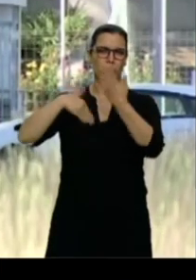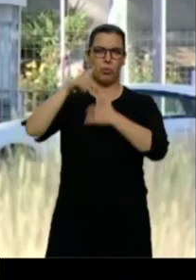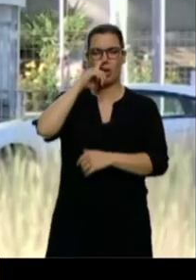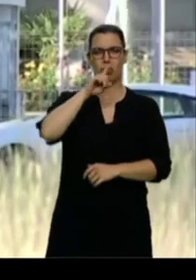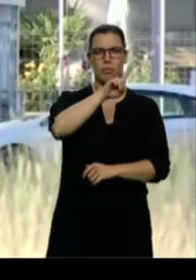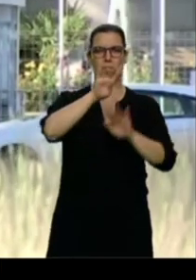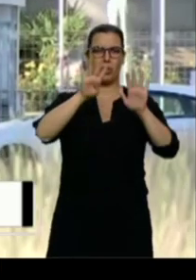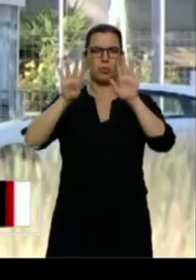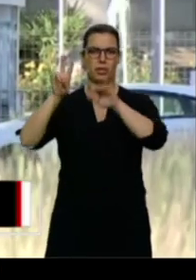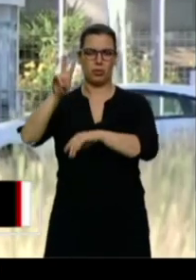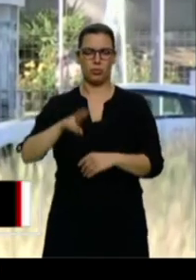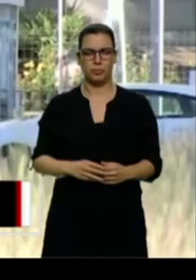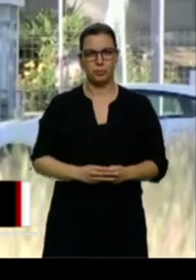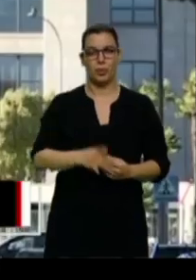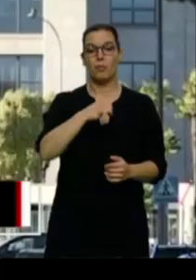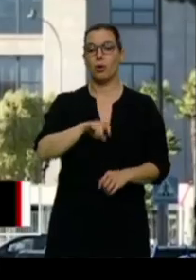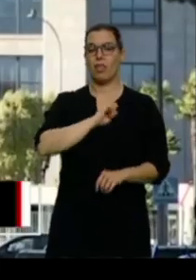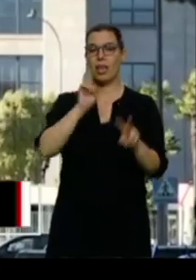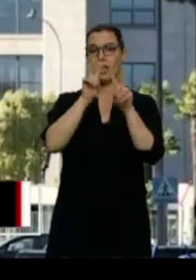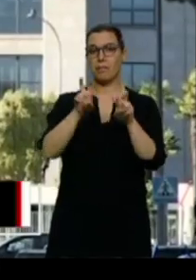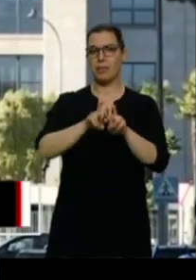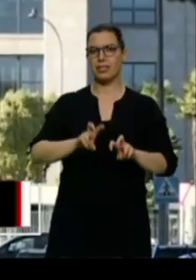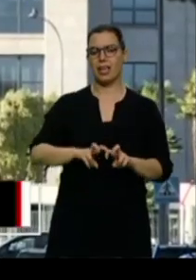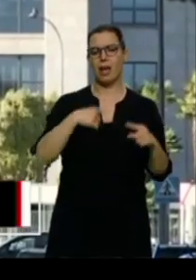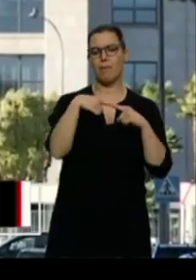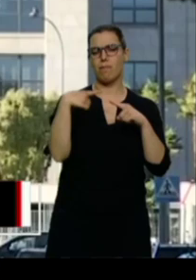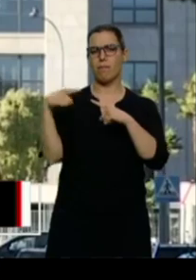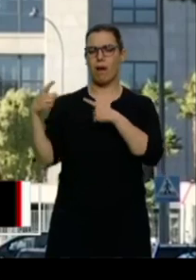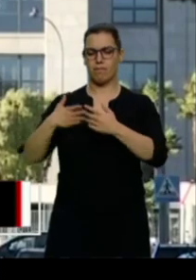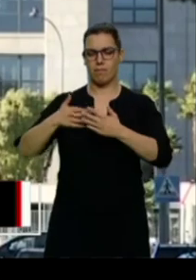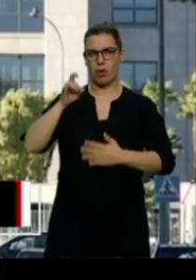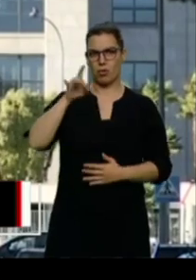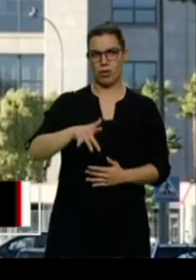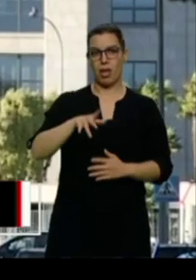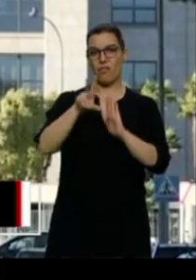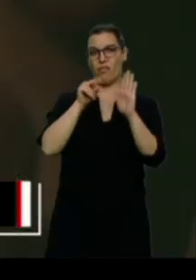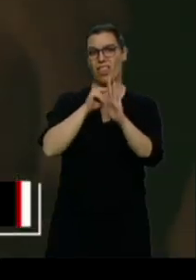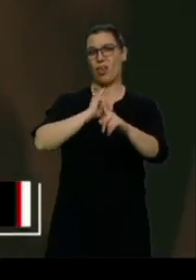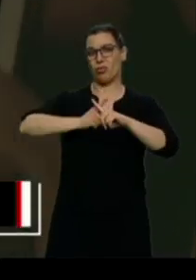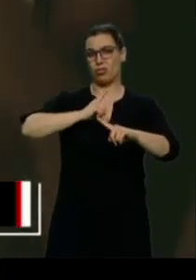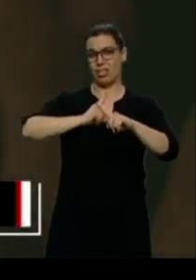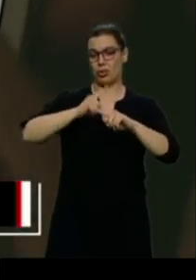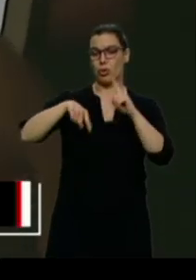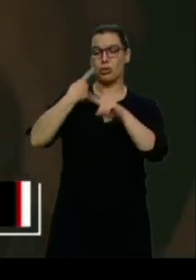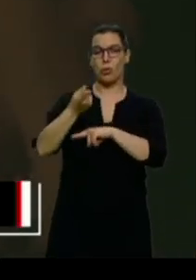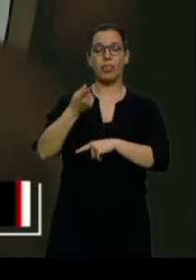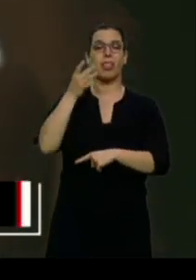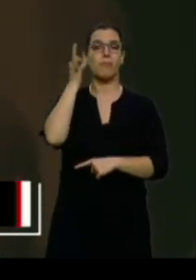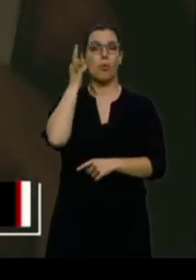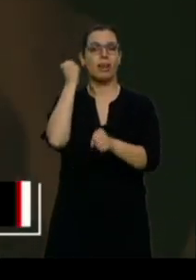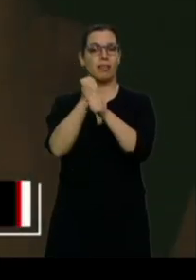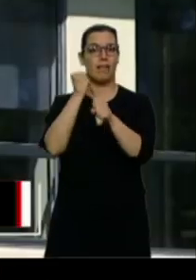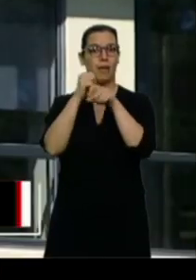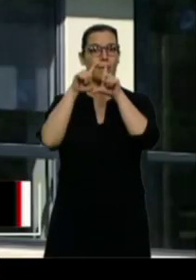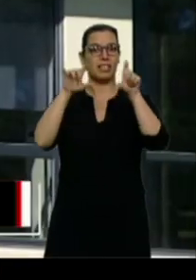La policía investiga quién envió el vídeo sexual que ha llevado a suicidarse a una trabajadora de Ibeco. También a la Aníliza si